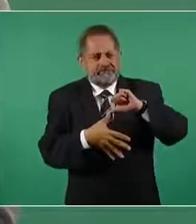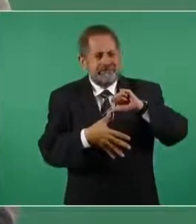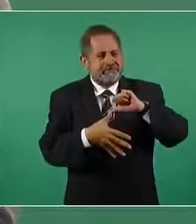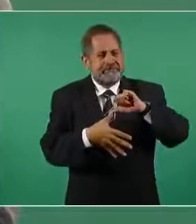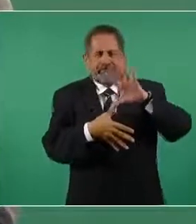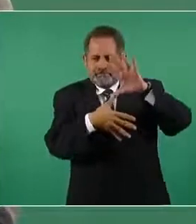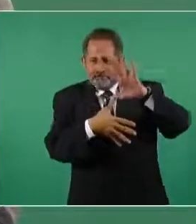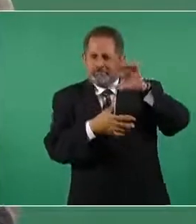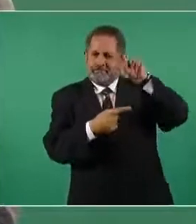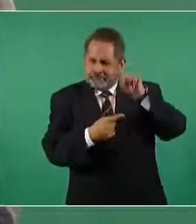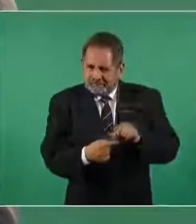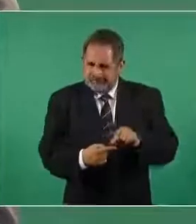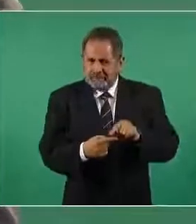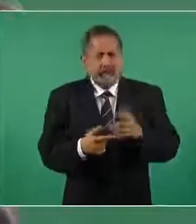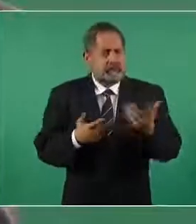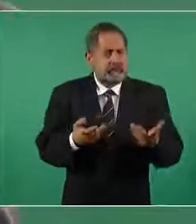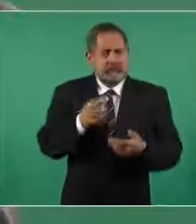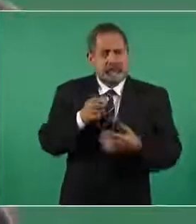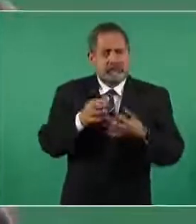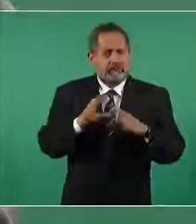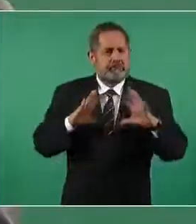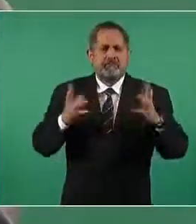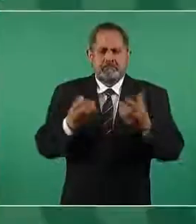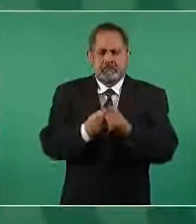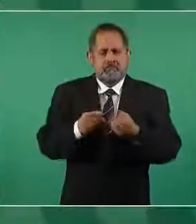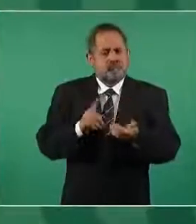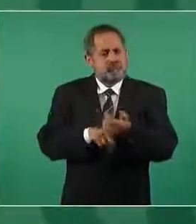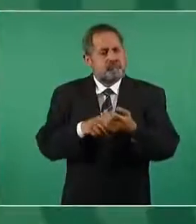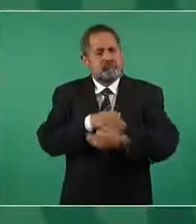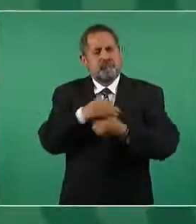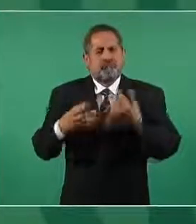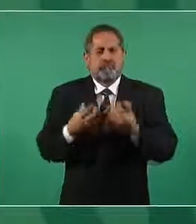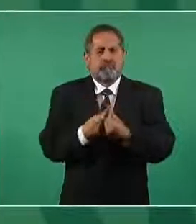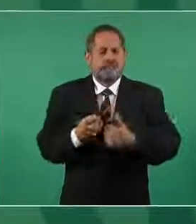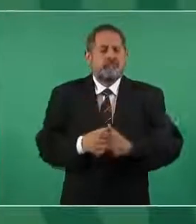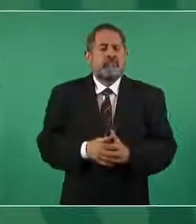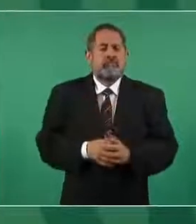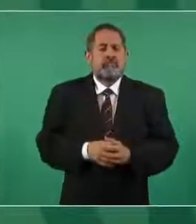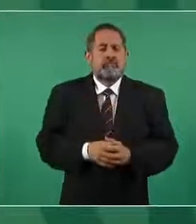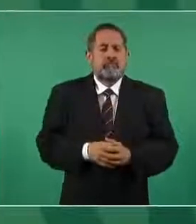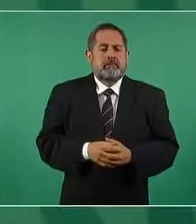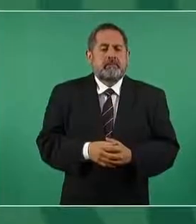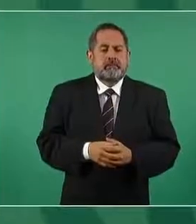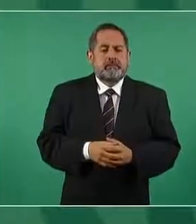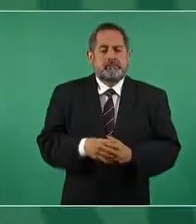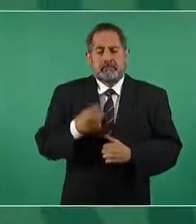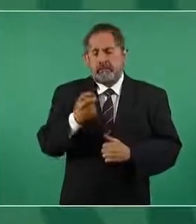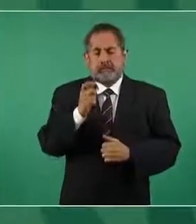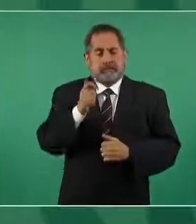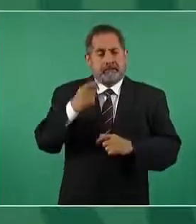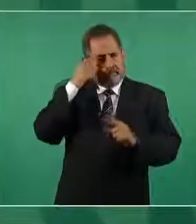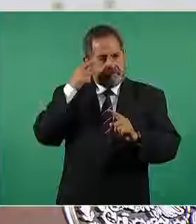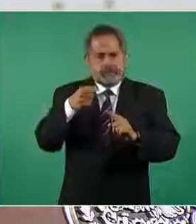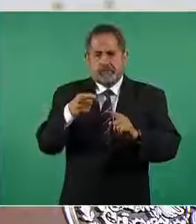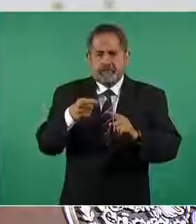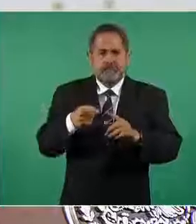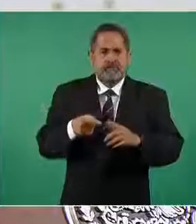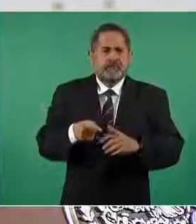tenemos que unirnos y esto significa